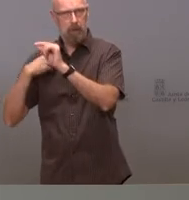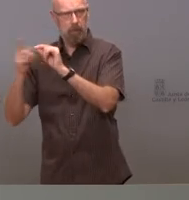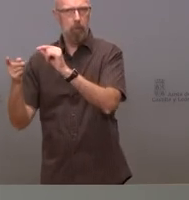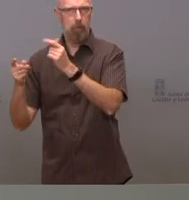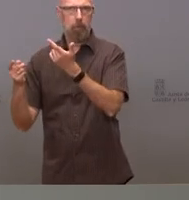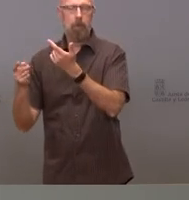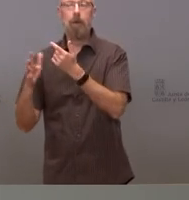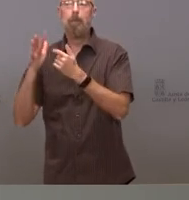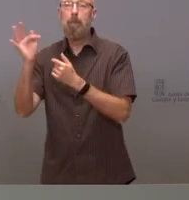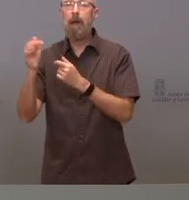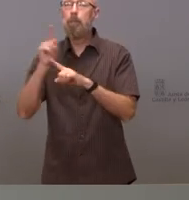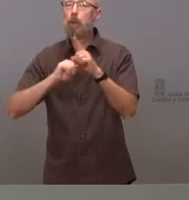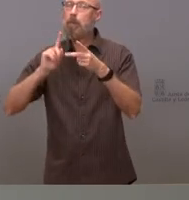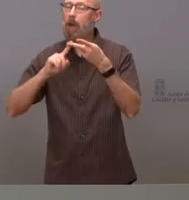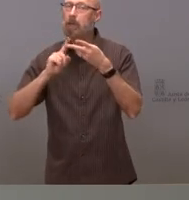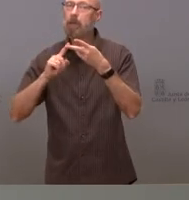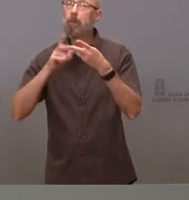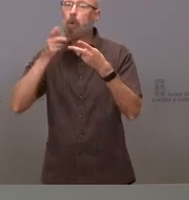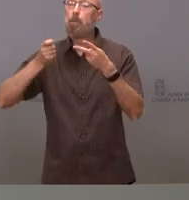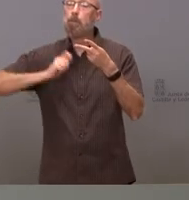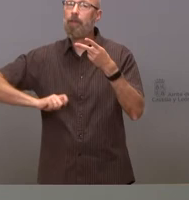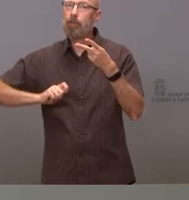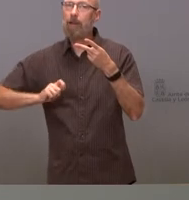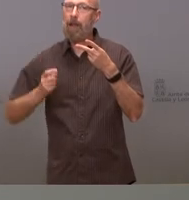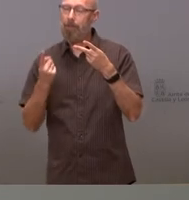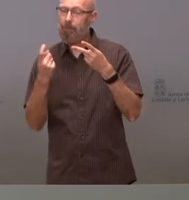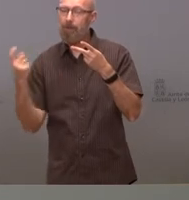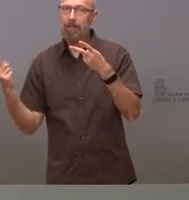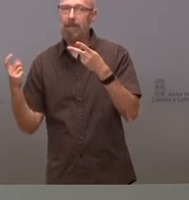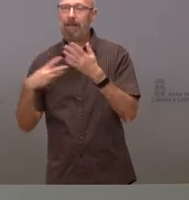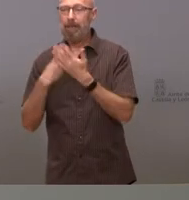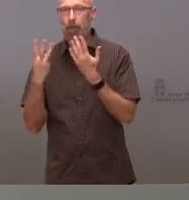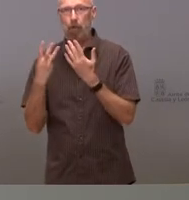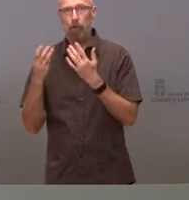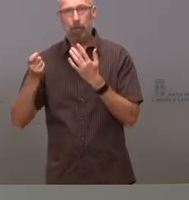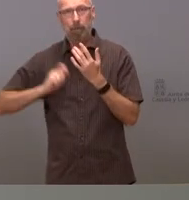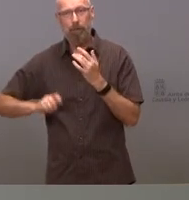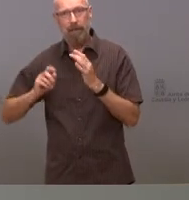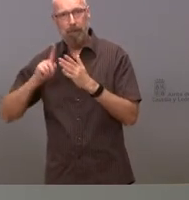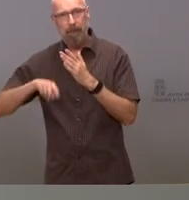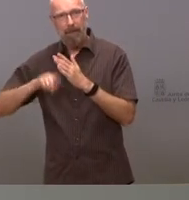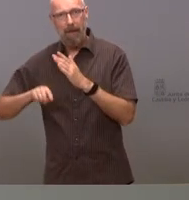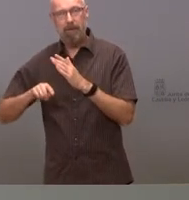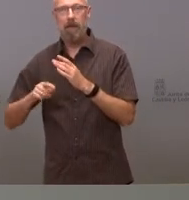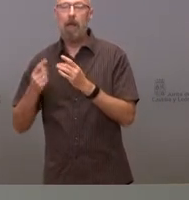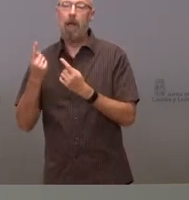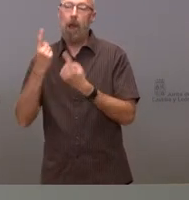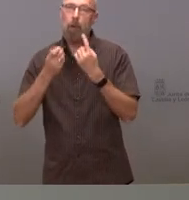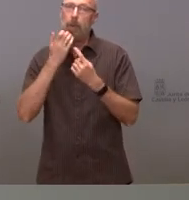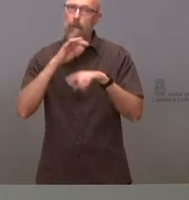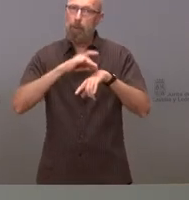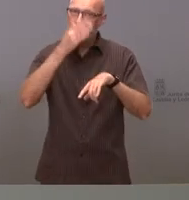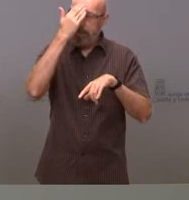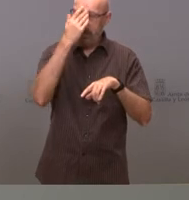segundo problema y es el déficit de profesionales en 18 especialidades y una de ellas la de medicina familiar y comunitaria lo que sí que